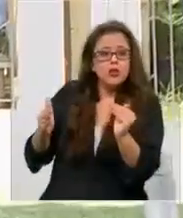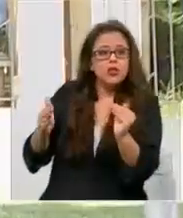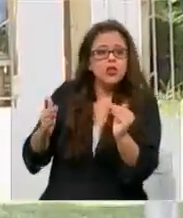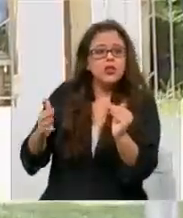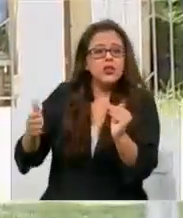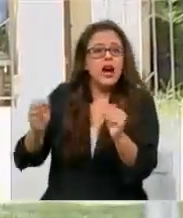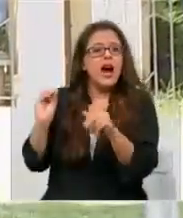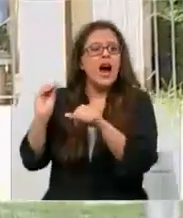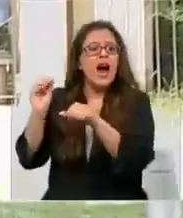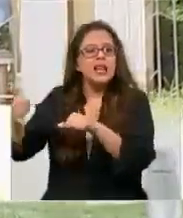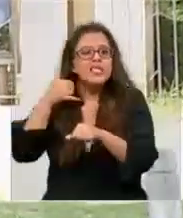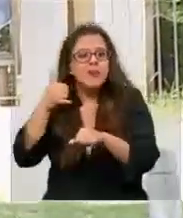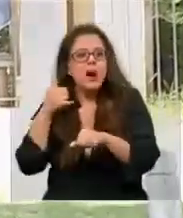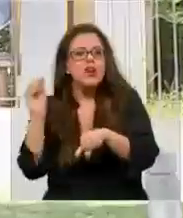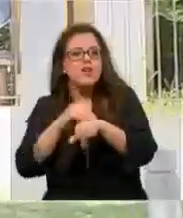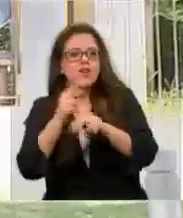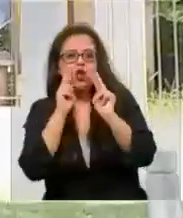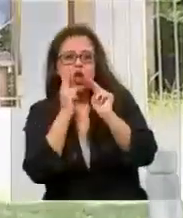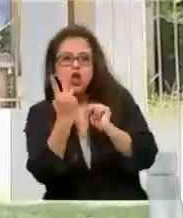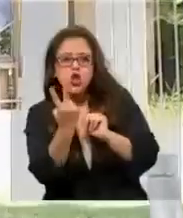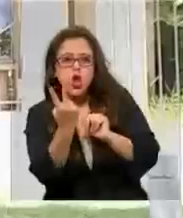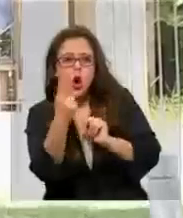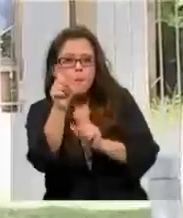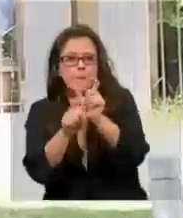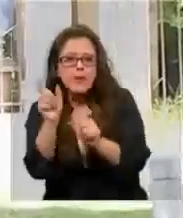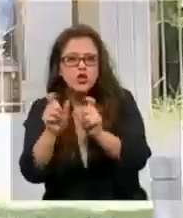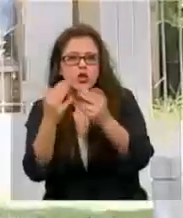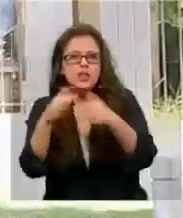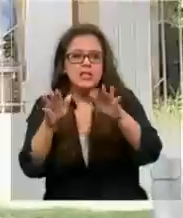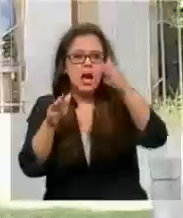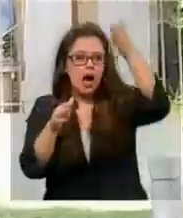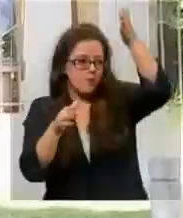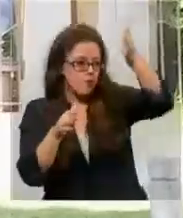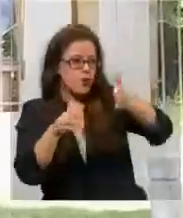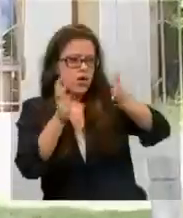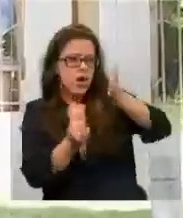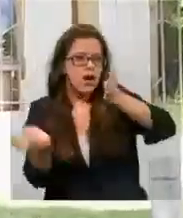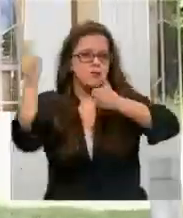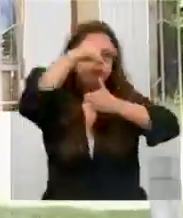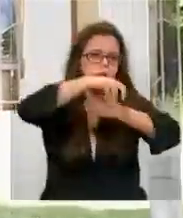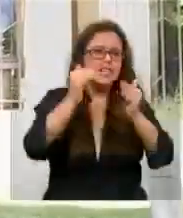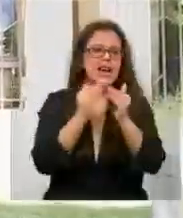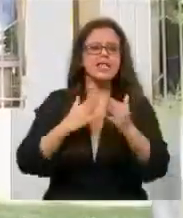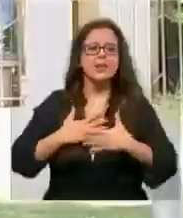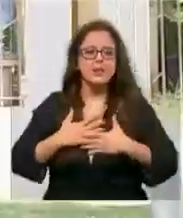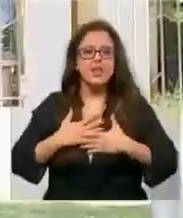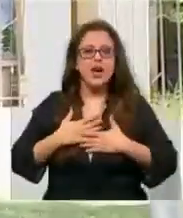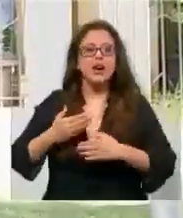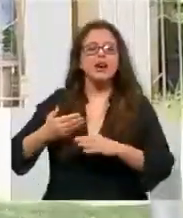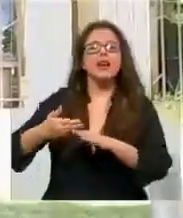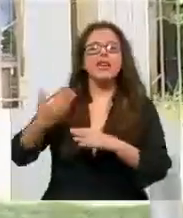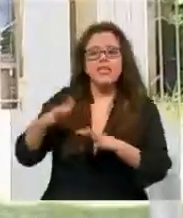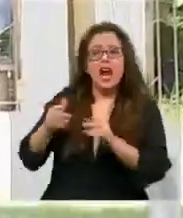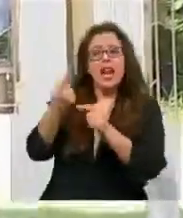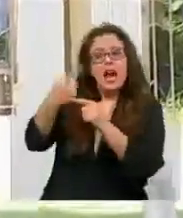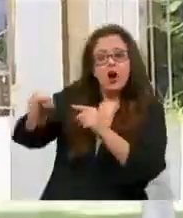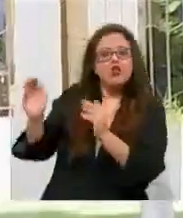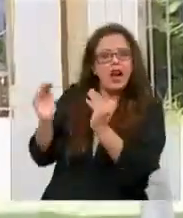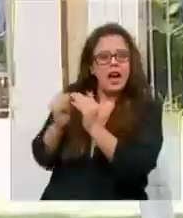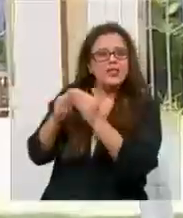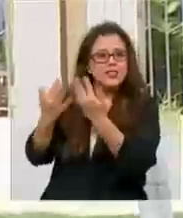a vida de la noche y avisaron que habían visto dos personas que estaban saltando la muralla para poder ingresar a mi casa. Previo a haber ingresado a la casa del lado, que estaba vacía,